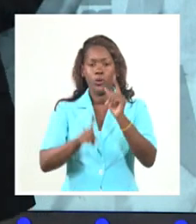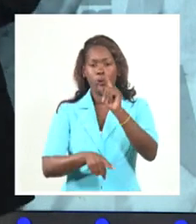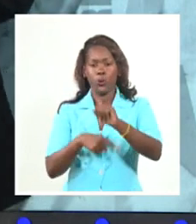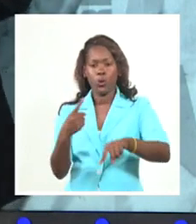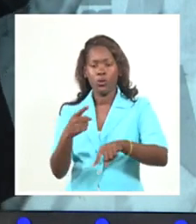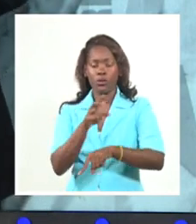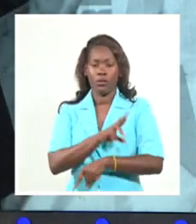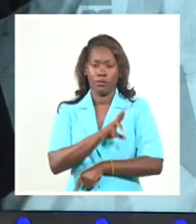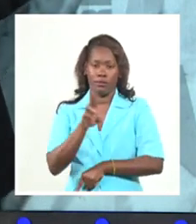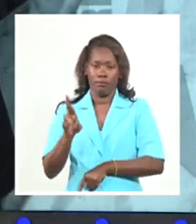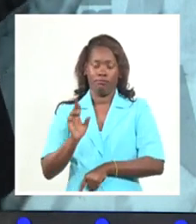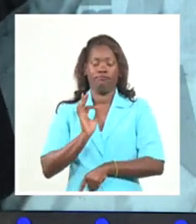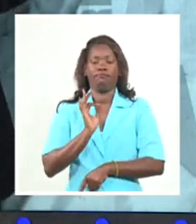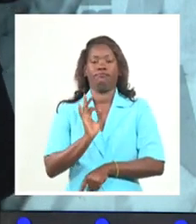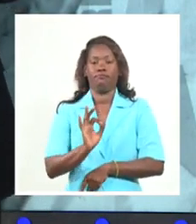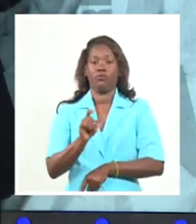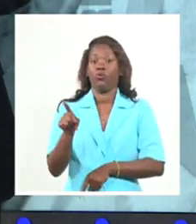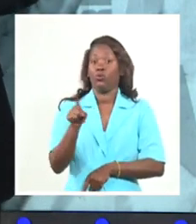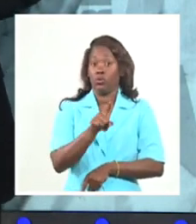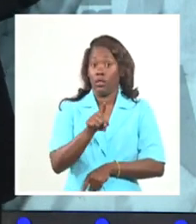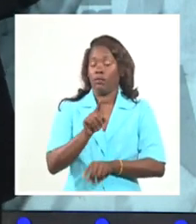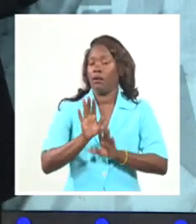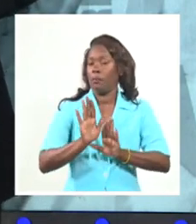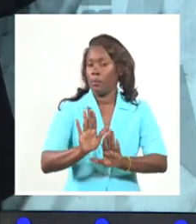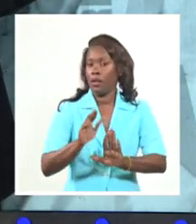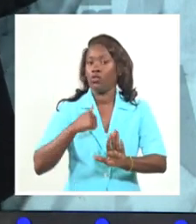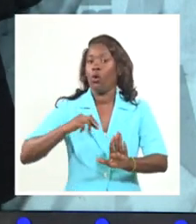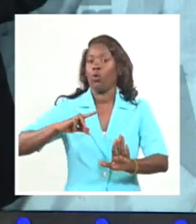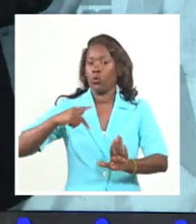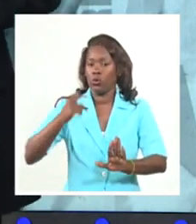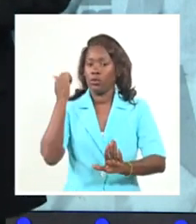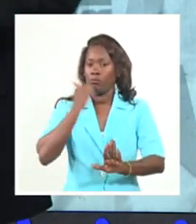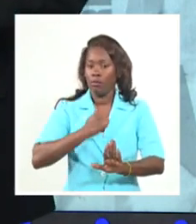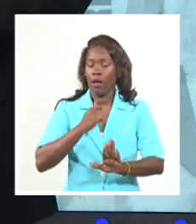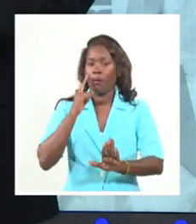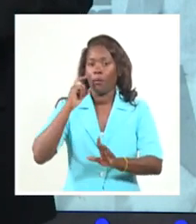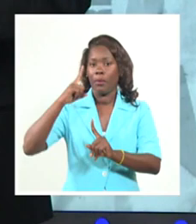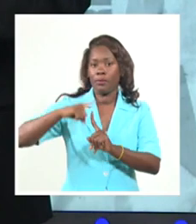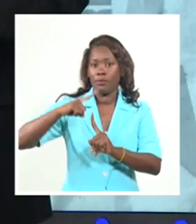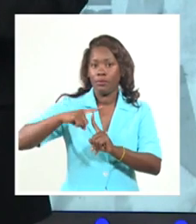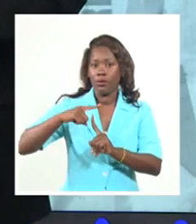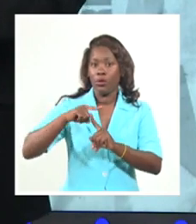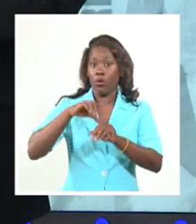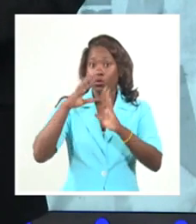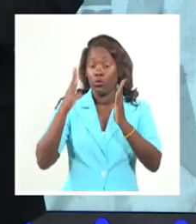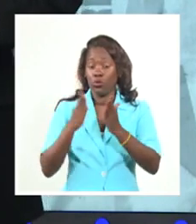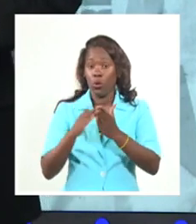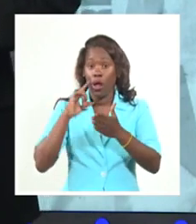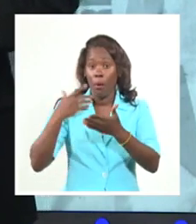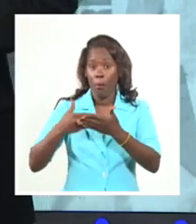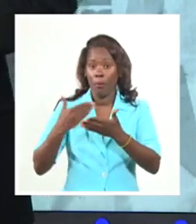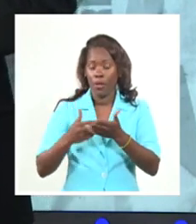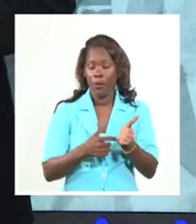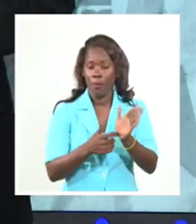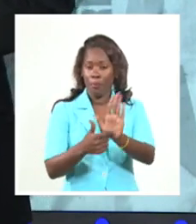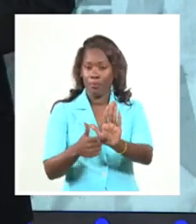delante de ellas. Esperen muy pronto nuevas evidencias. Porque son más, muchas más. Buenas noches. Cubáveis.